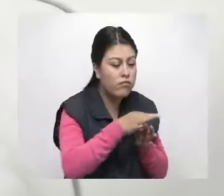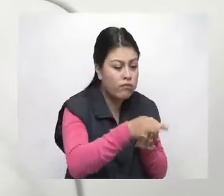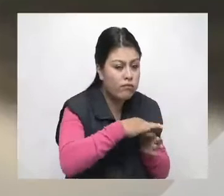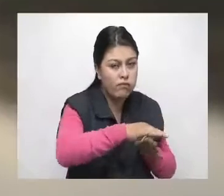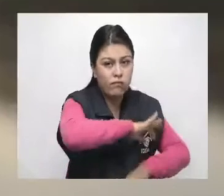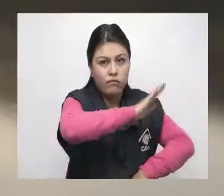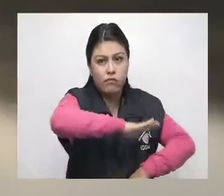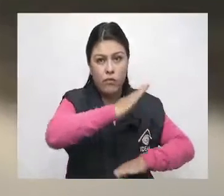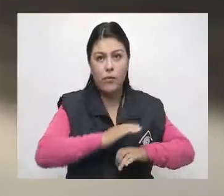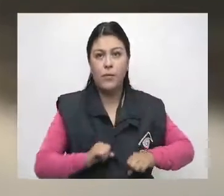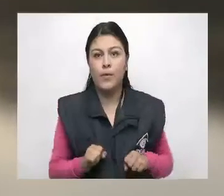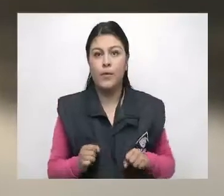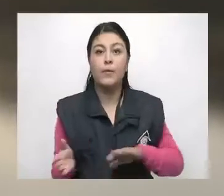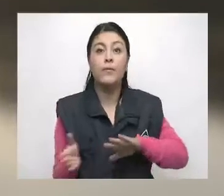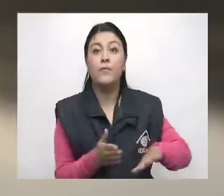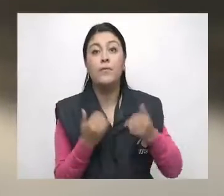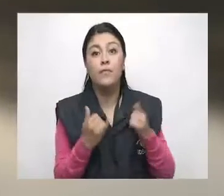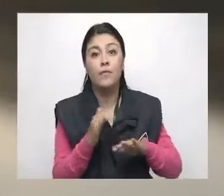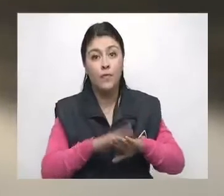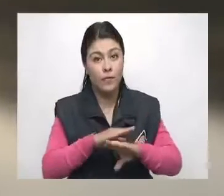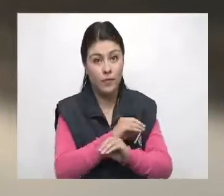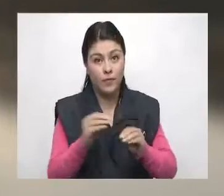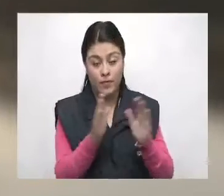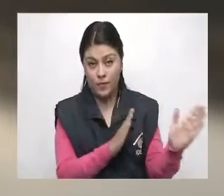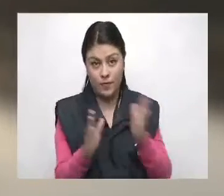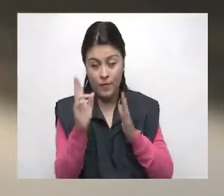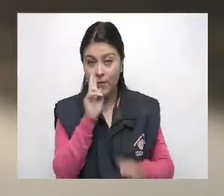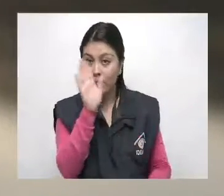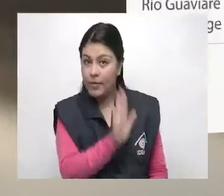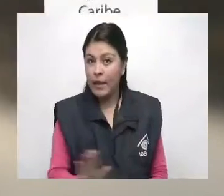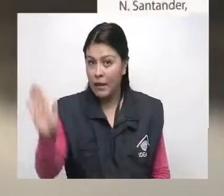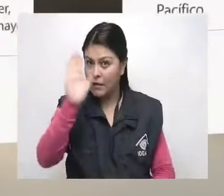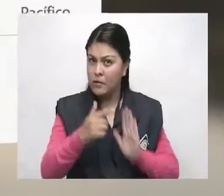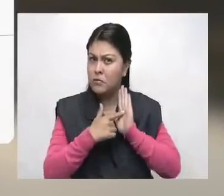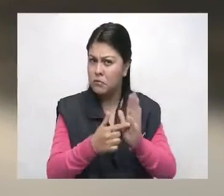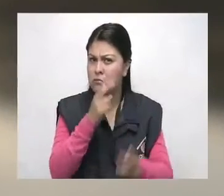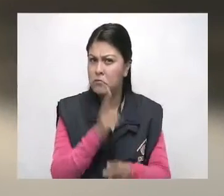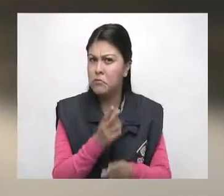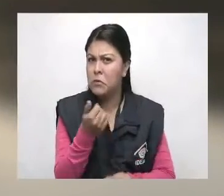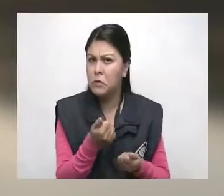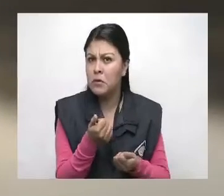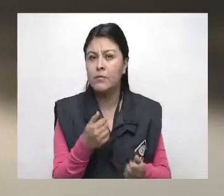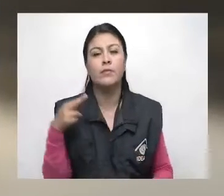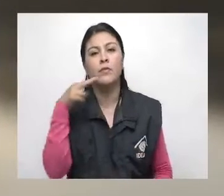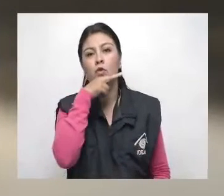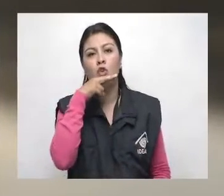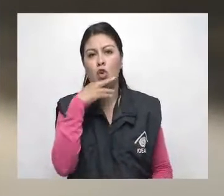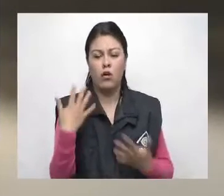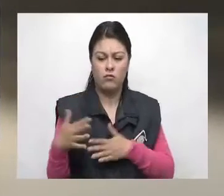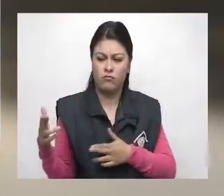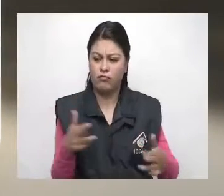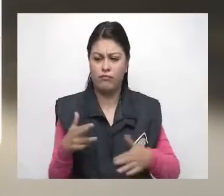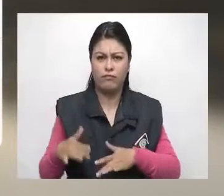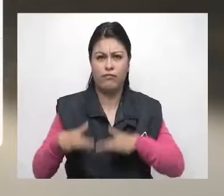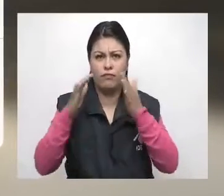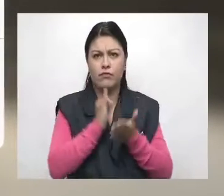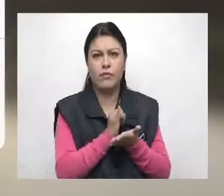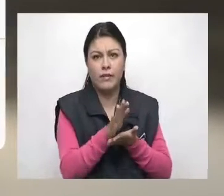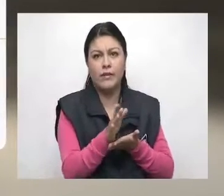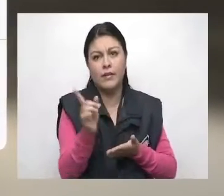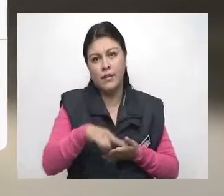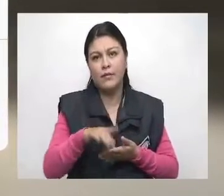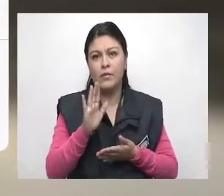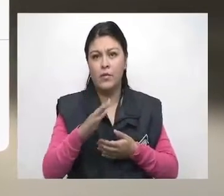Ahora, mucha atención a las principales alertas para hoy a nivel nacional. Alerta roja por crecientes en los ríos Inírida, Guaviare y San Jorge.